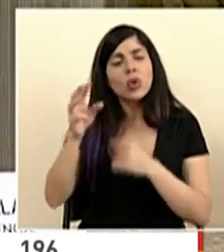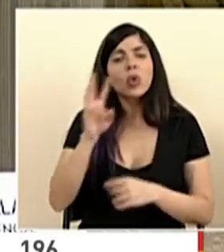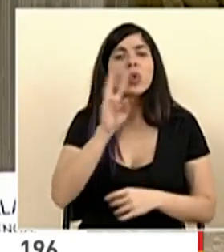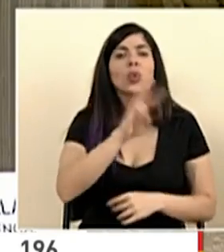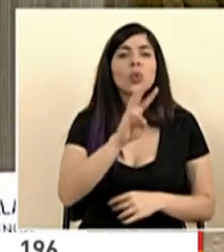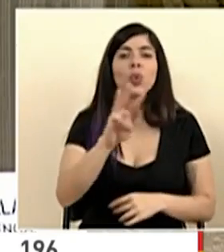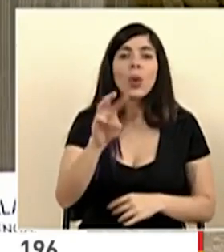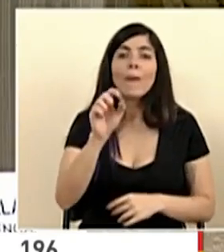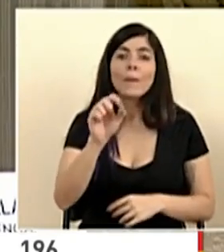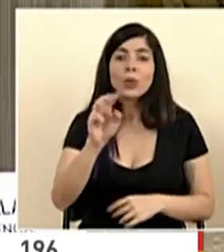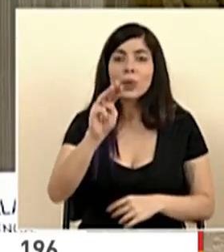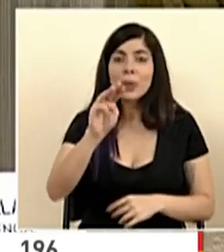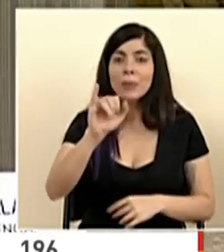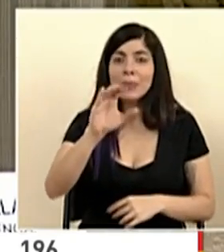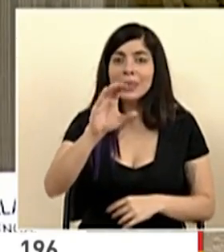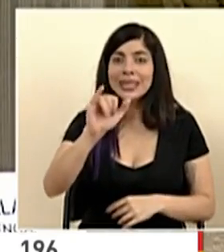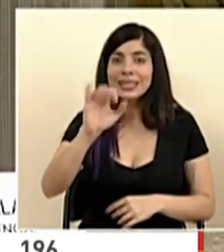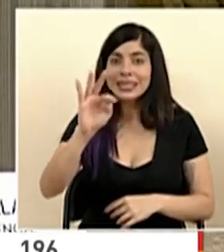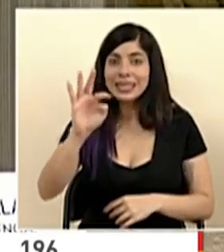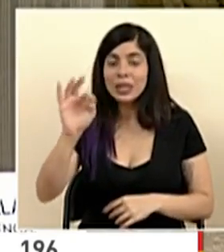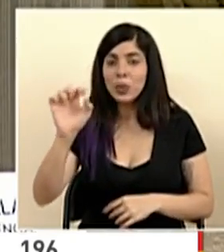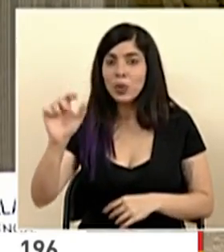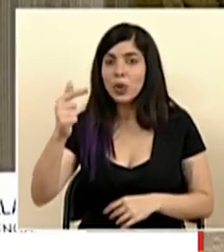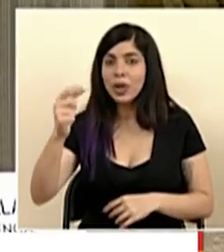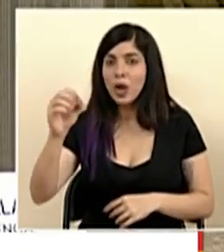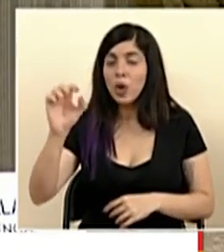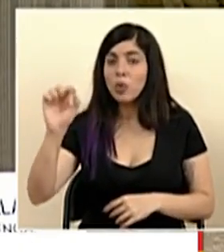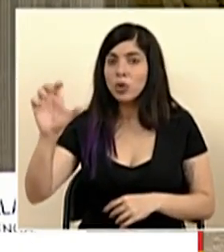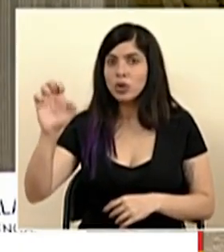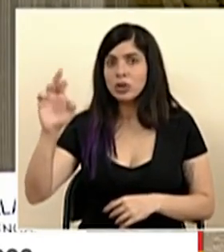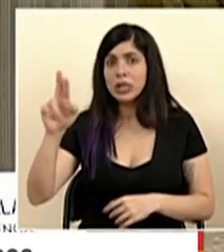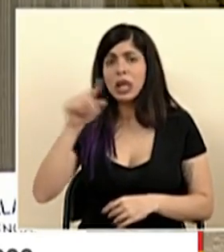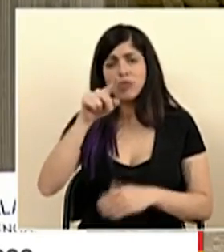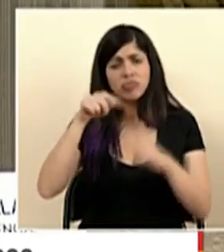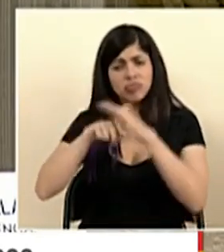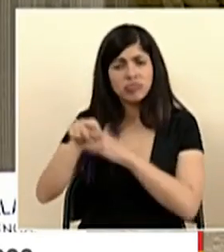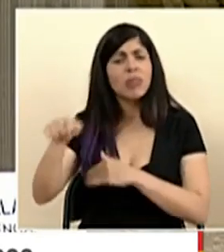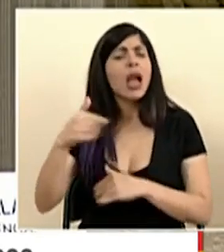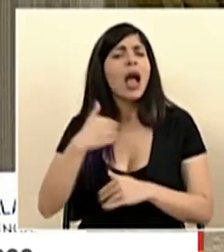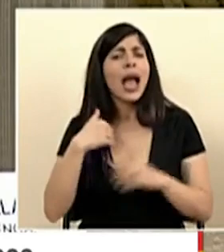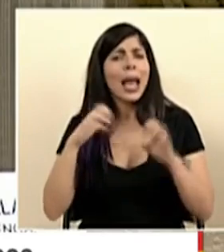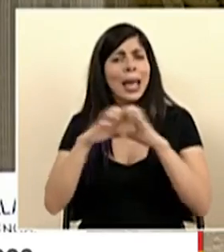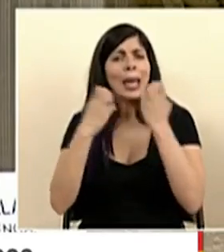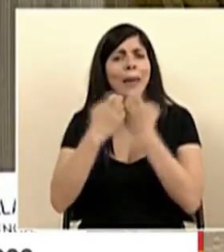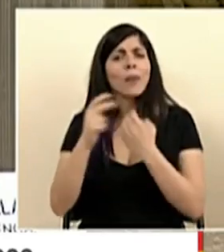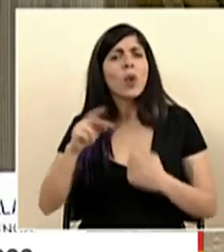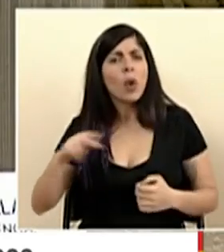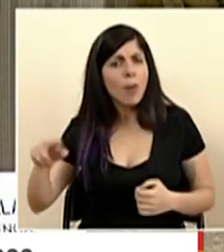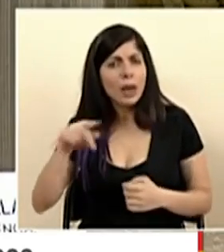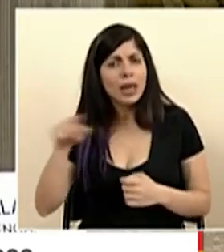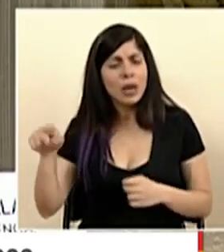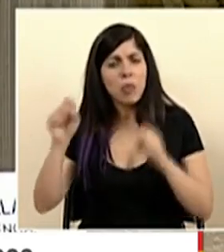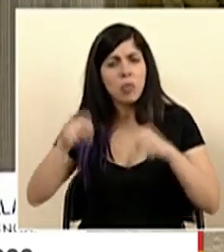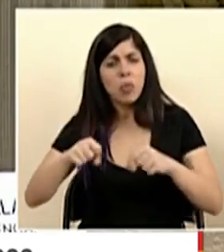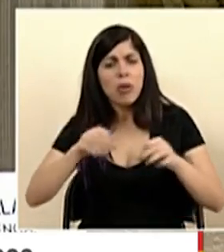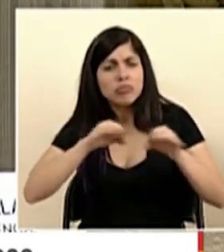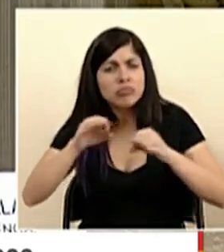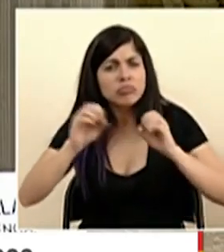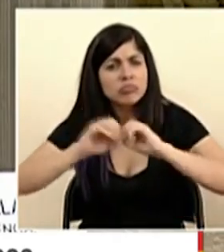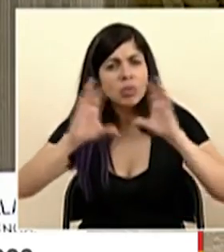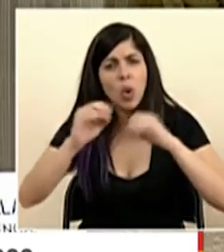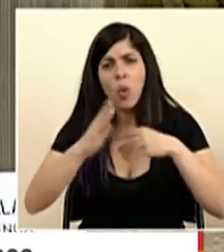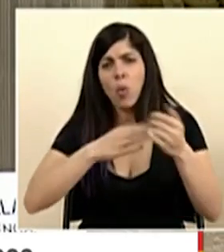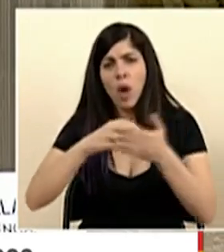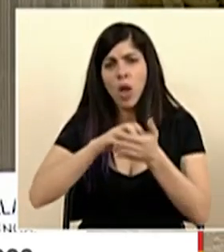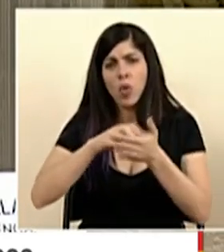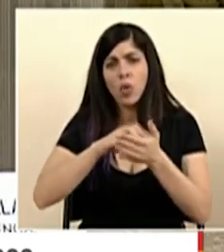www.misit.go.cr y con mucho gusto ahí tenemos un equipo de compañeros y compañeras para poder aclararles todas las